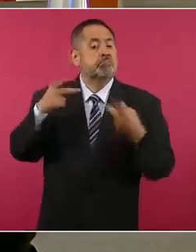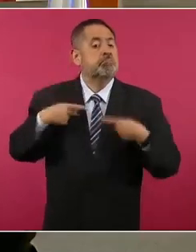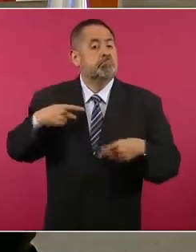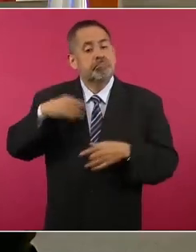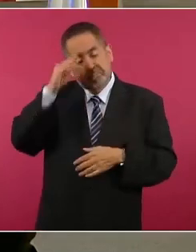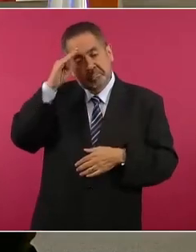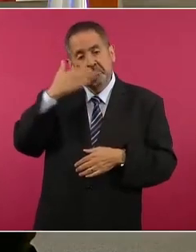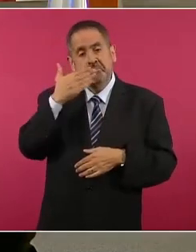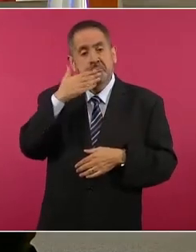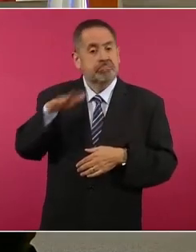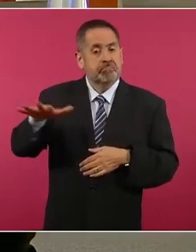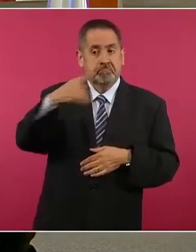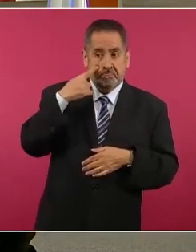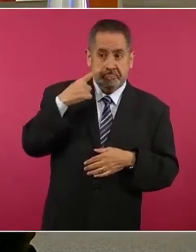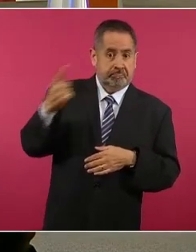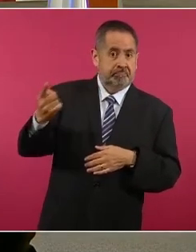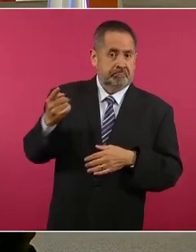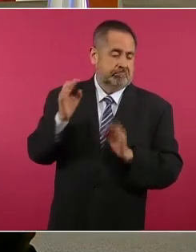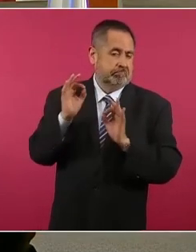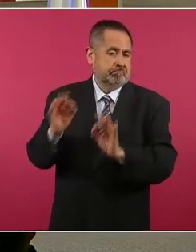la mayoría de los mexicanos.